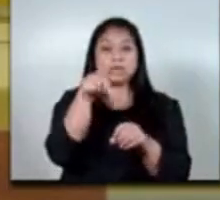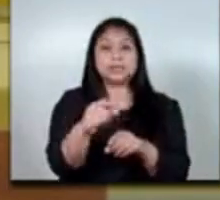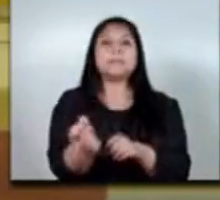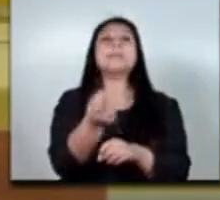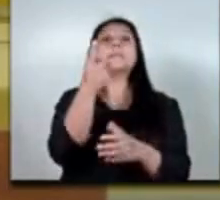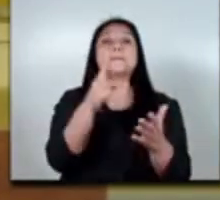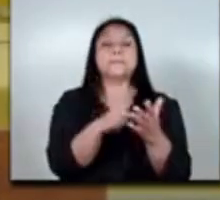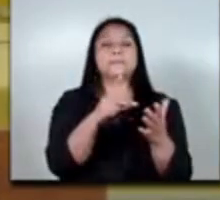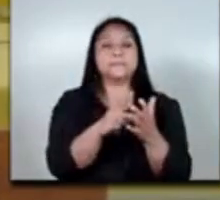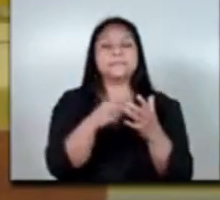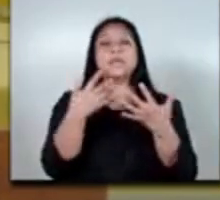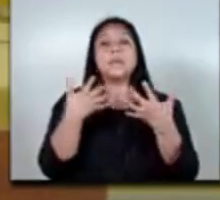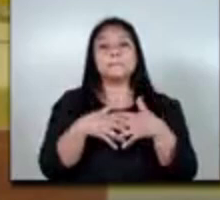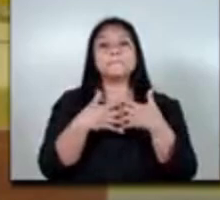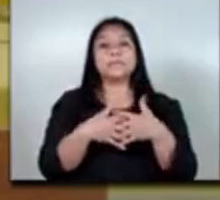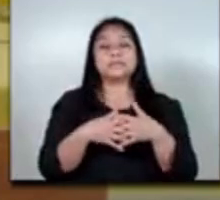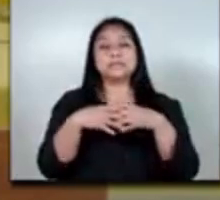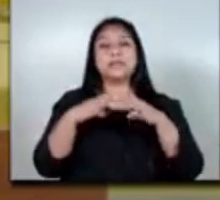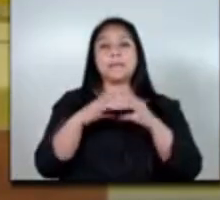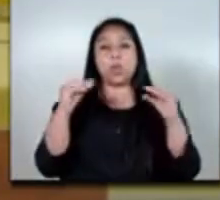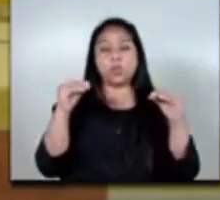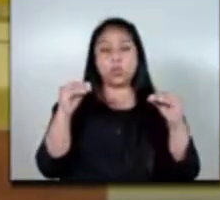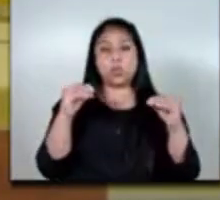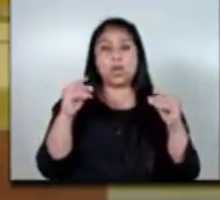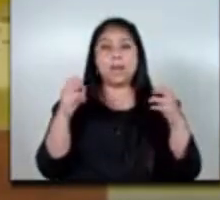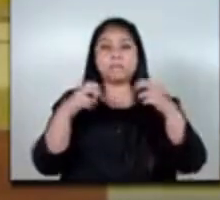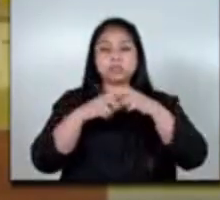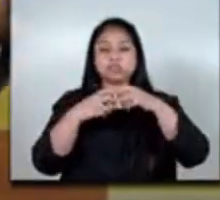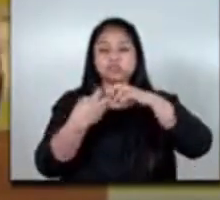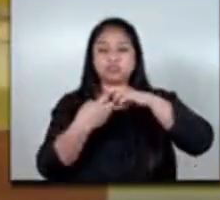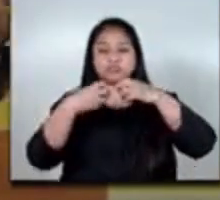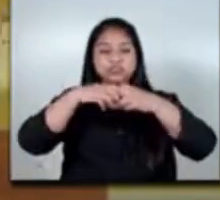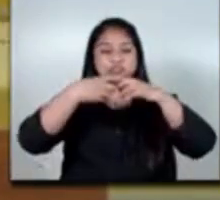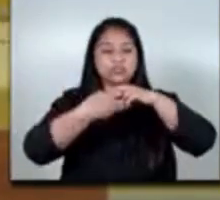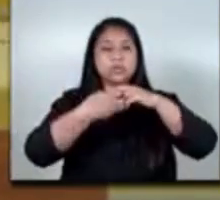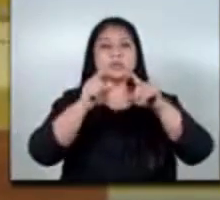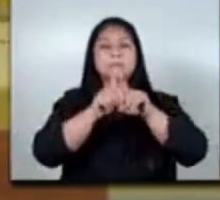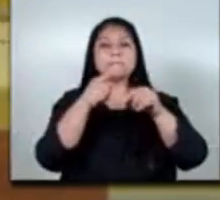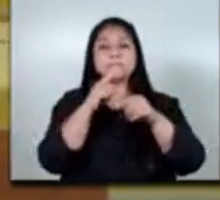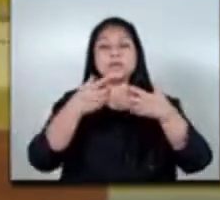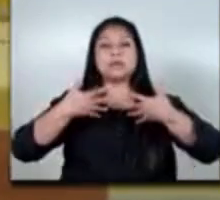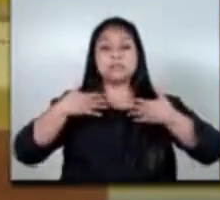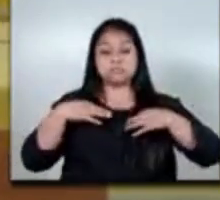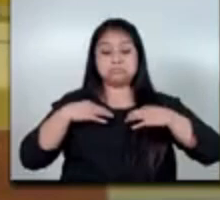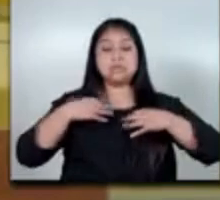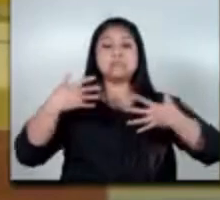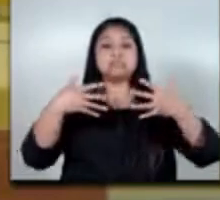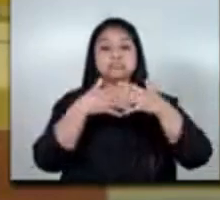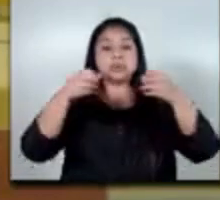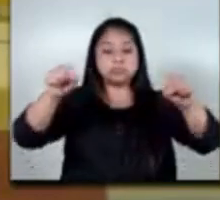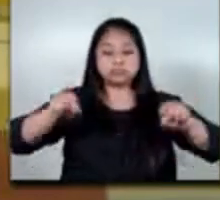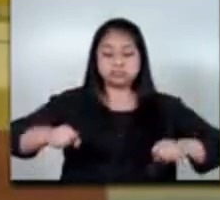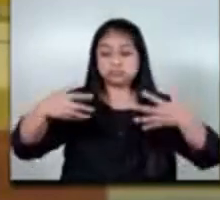a una empresa japonesa ensambladora y dejar no sólo la maquila textil sino que maquilar otros productos